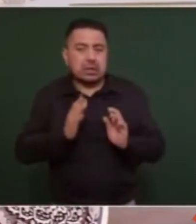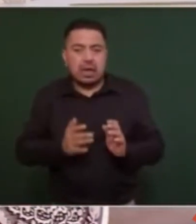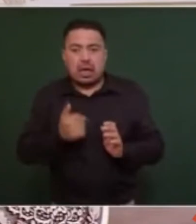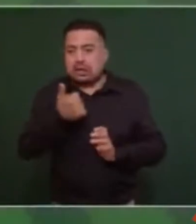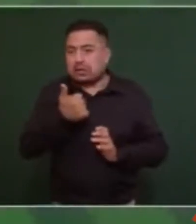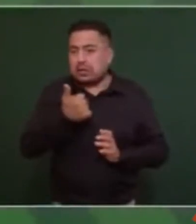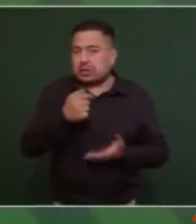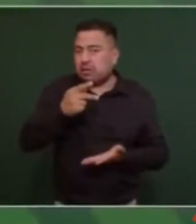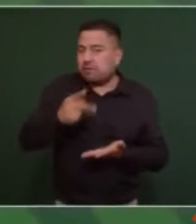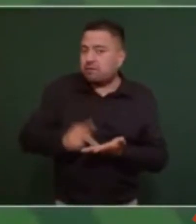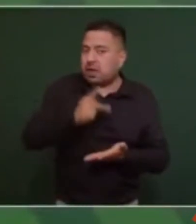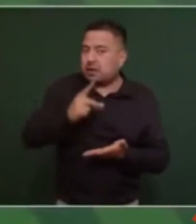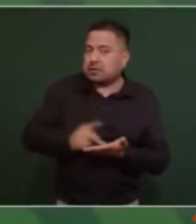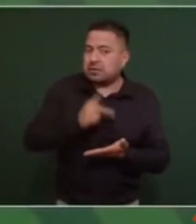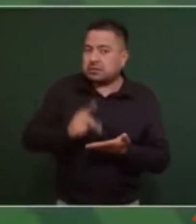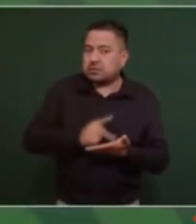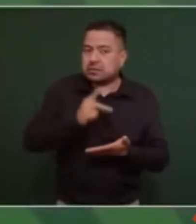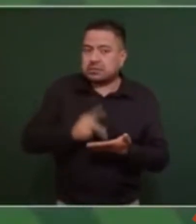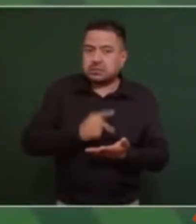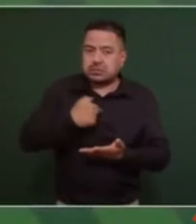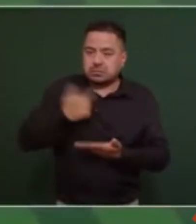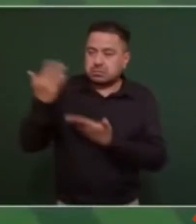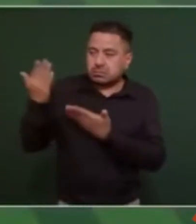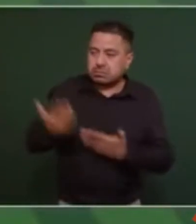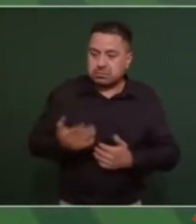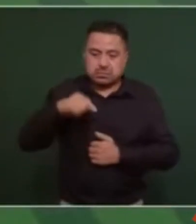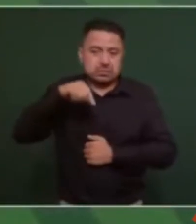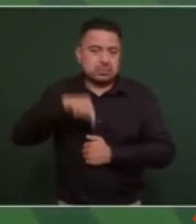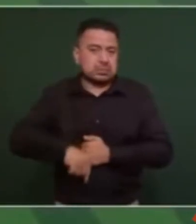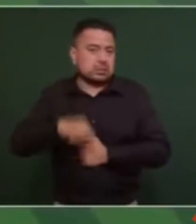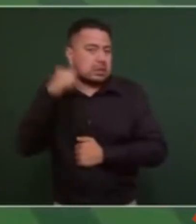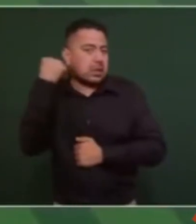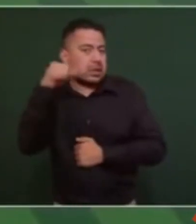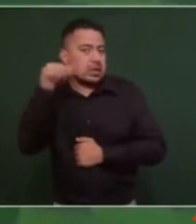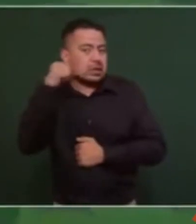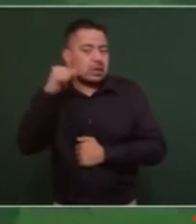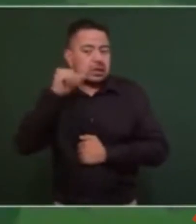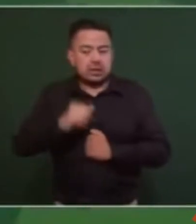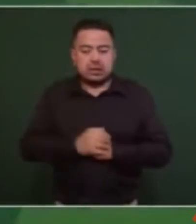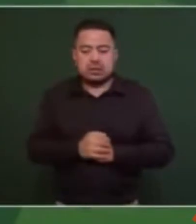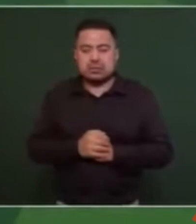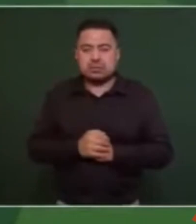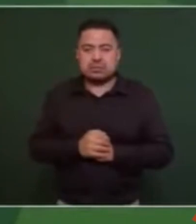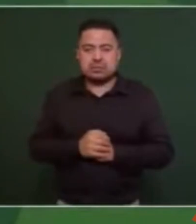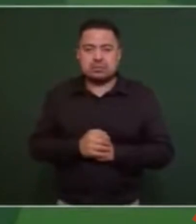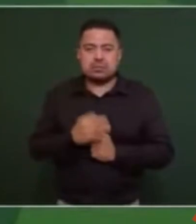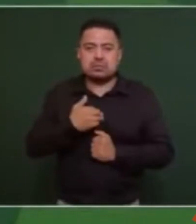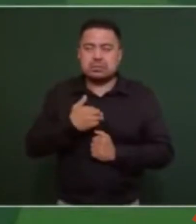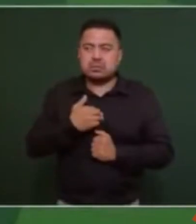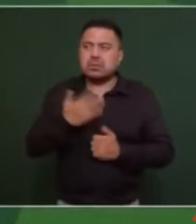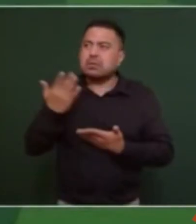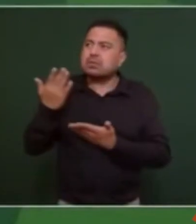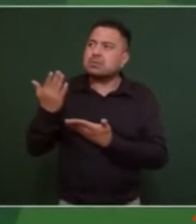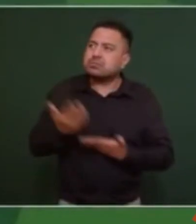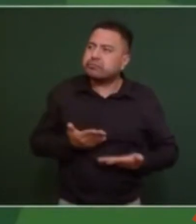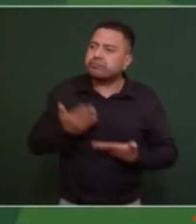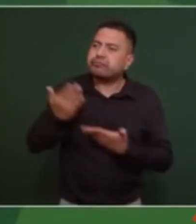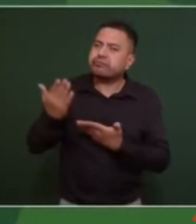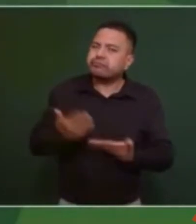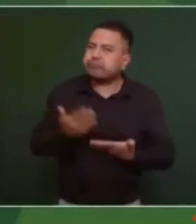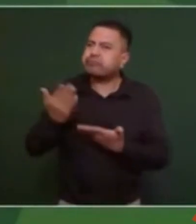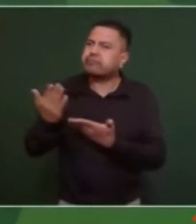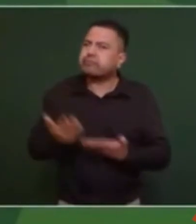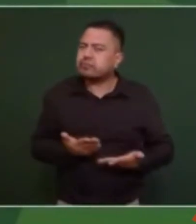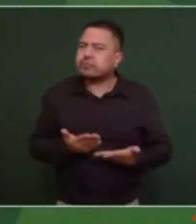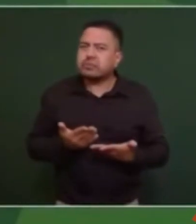ocasiones en Acapulco he venido pues casi o